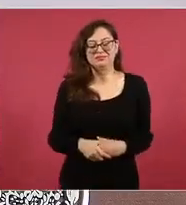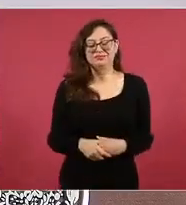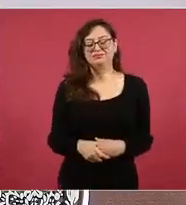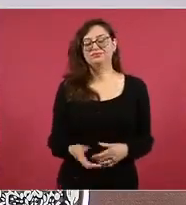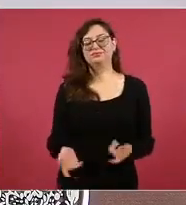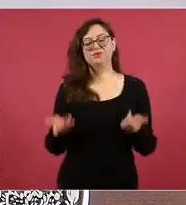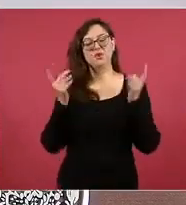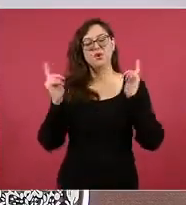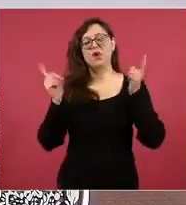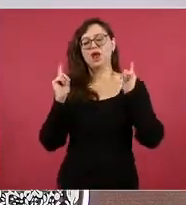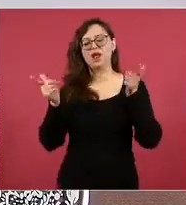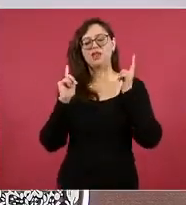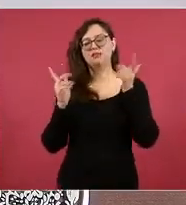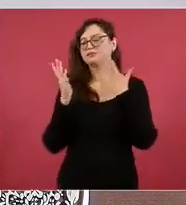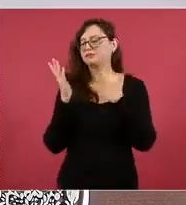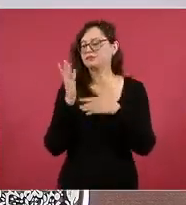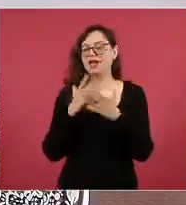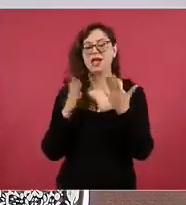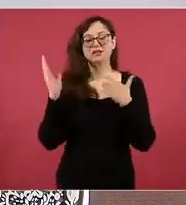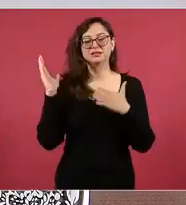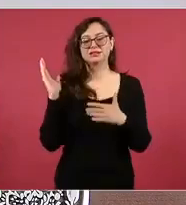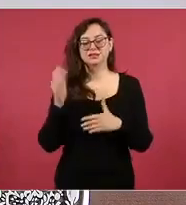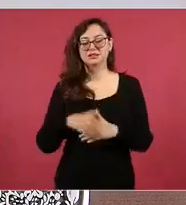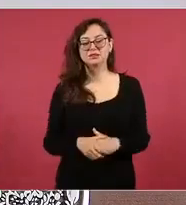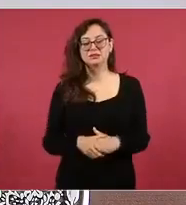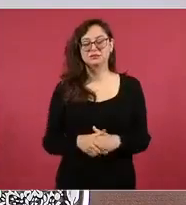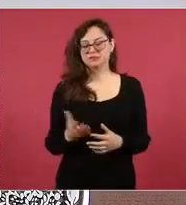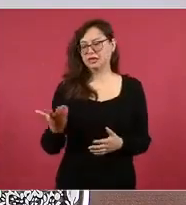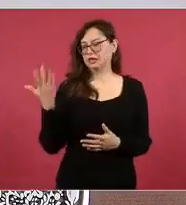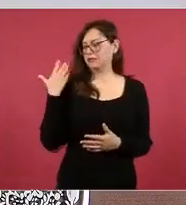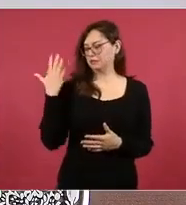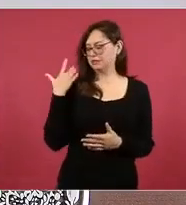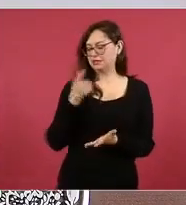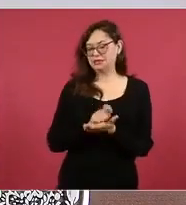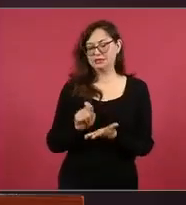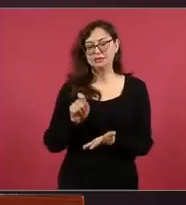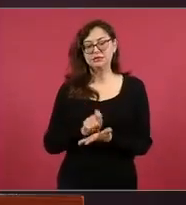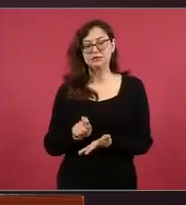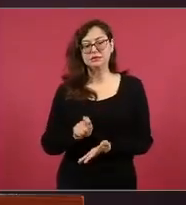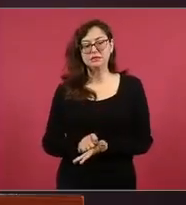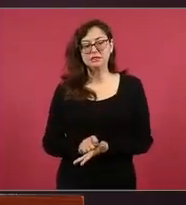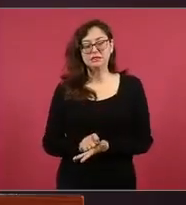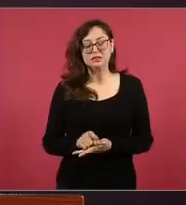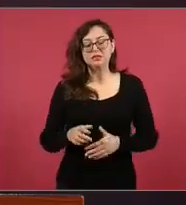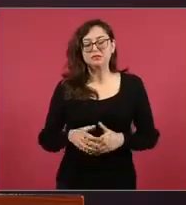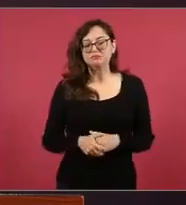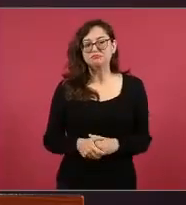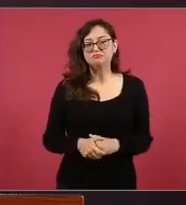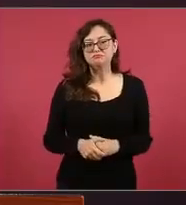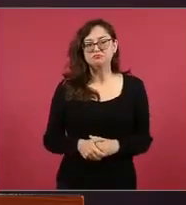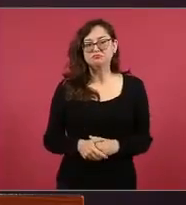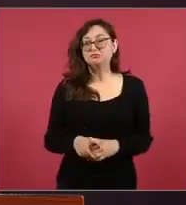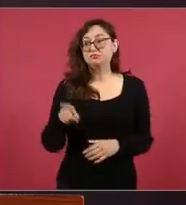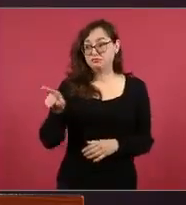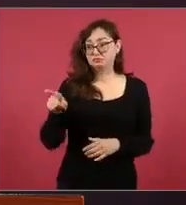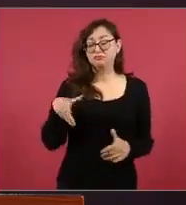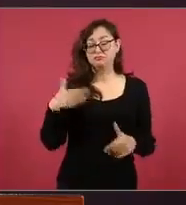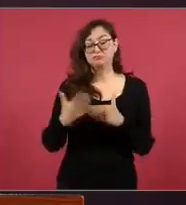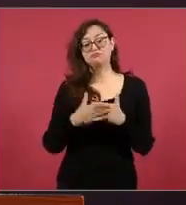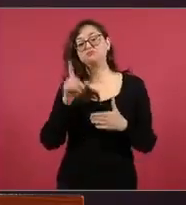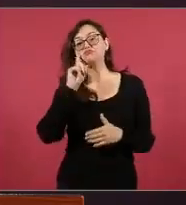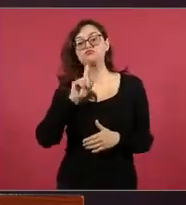todo el éxito. Como escribí en una publicación, yo seré para ella, como presidenta,